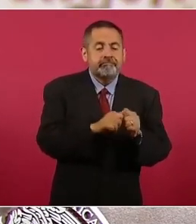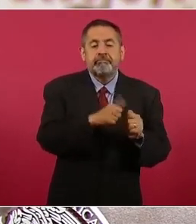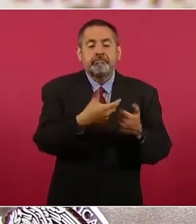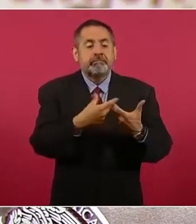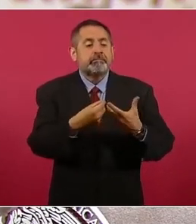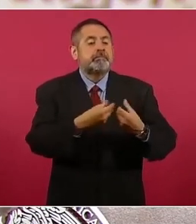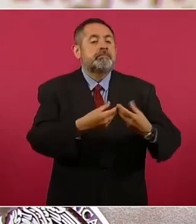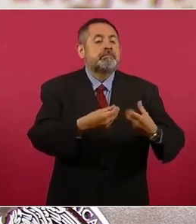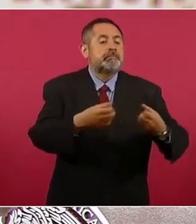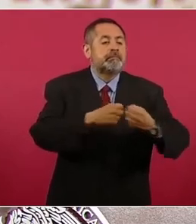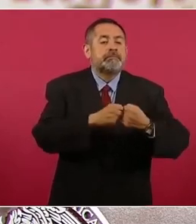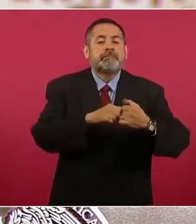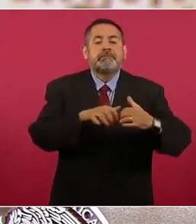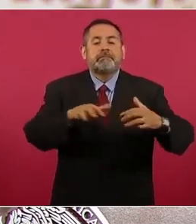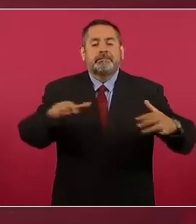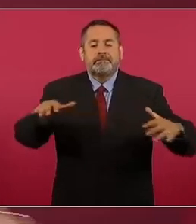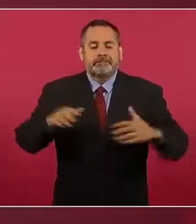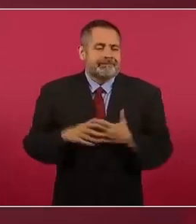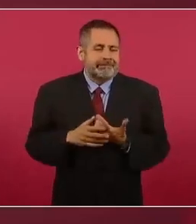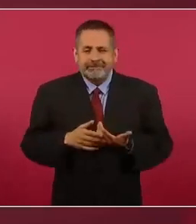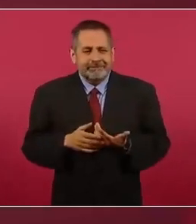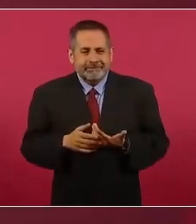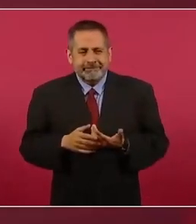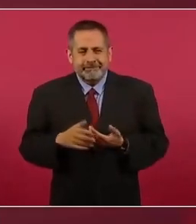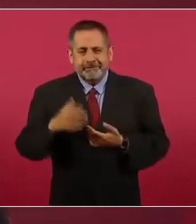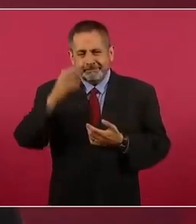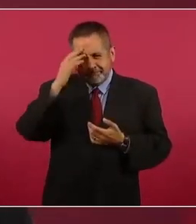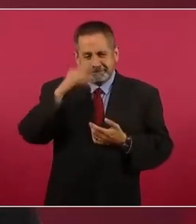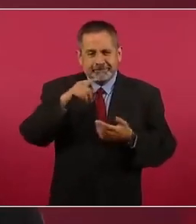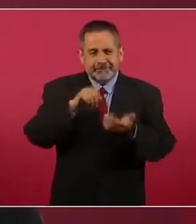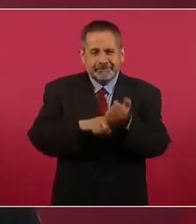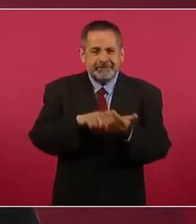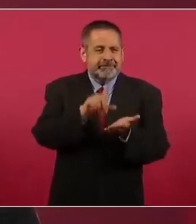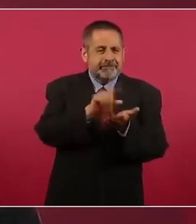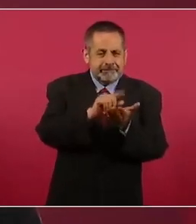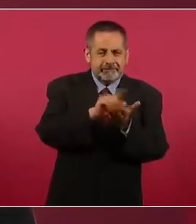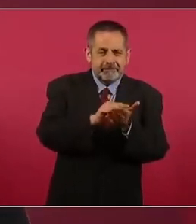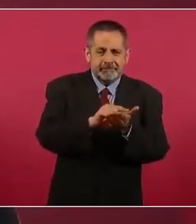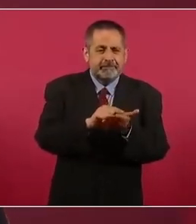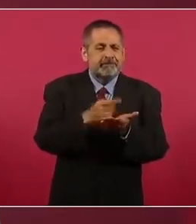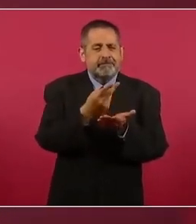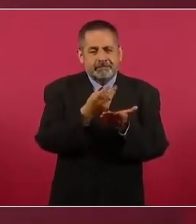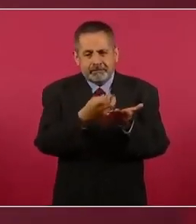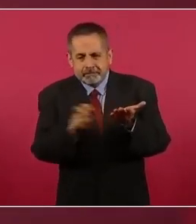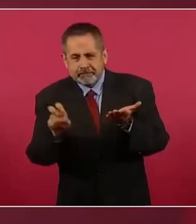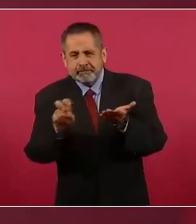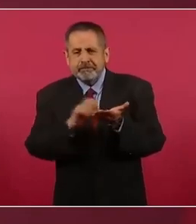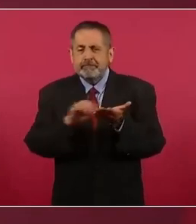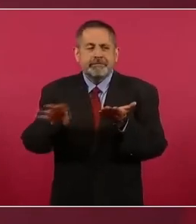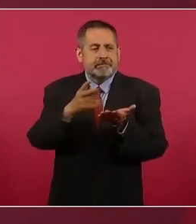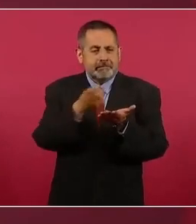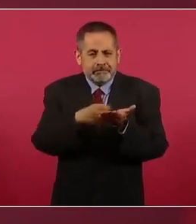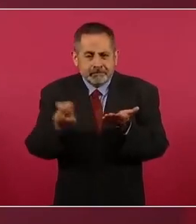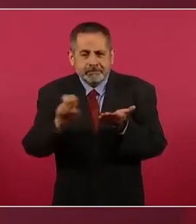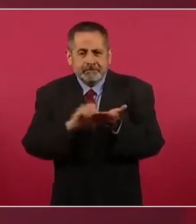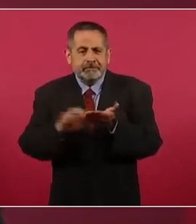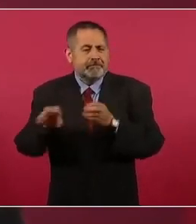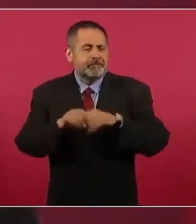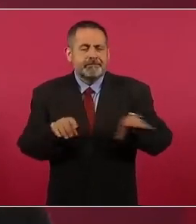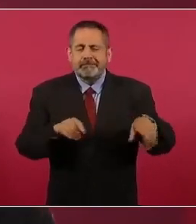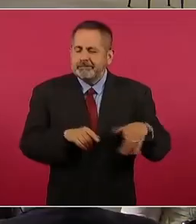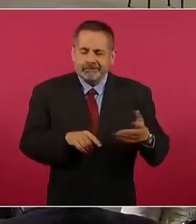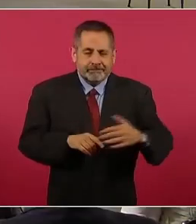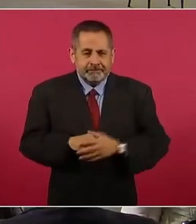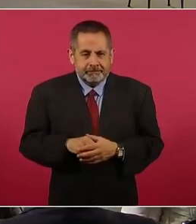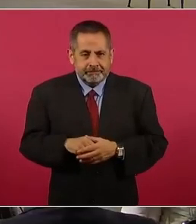para crecer la conversación, esto por medio de citas a los tuits, retuits, likes y comentarios a esos tuits. Aquí vemos